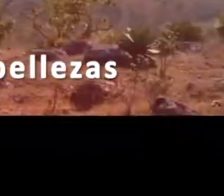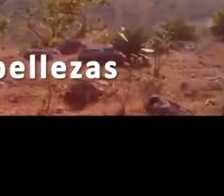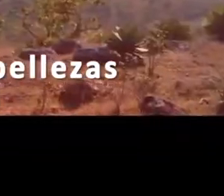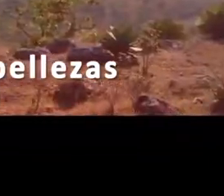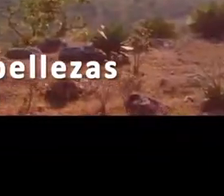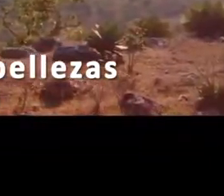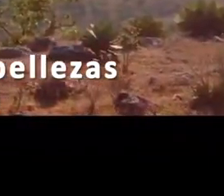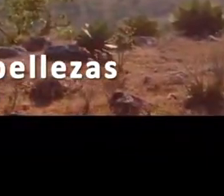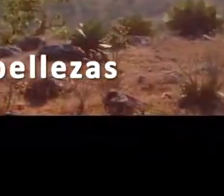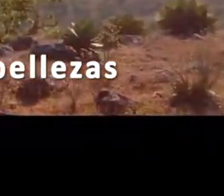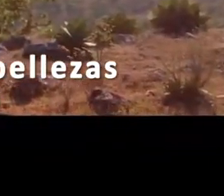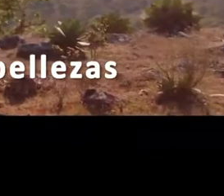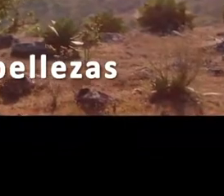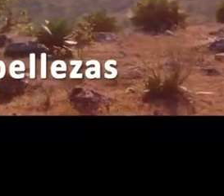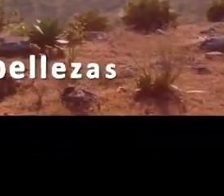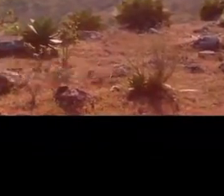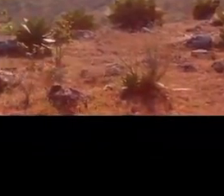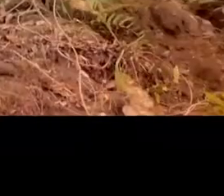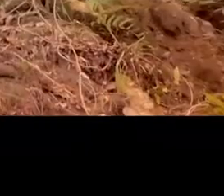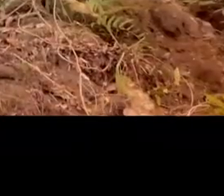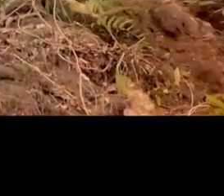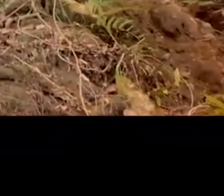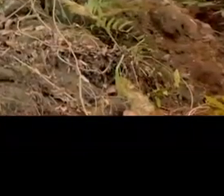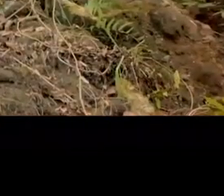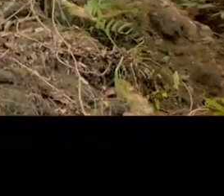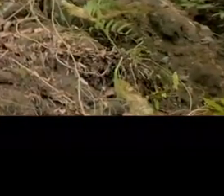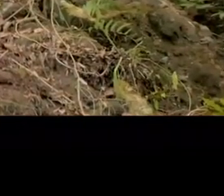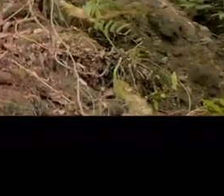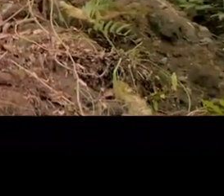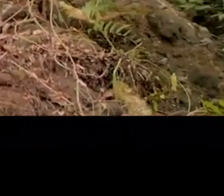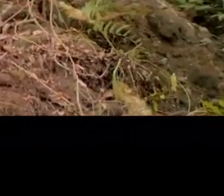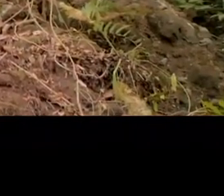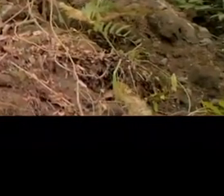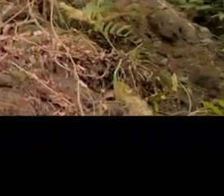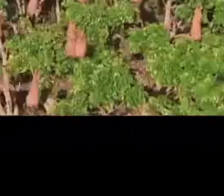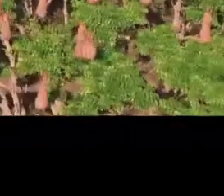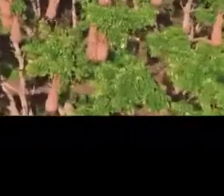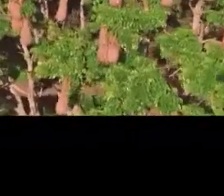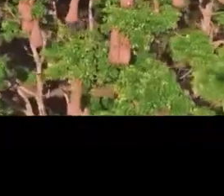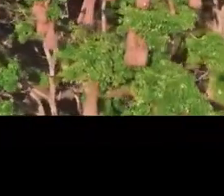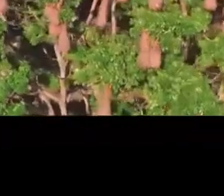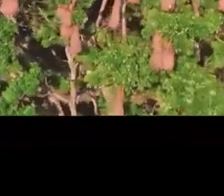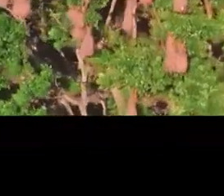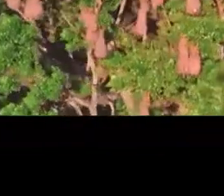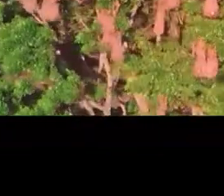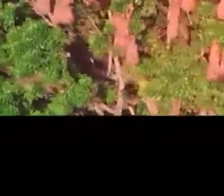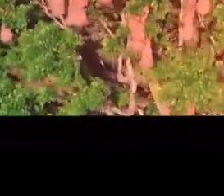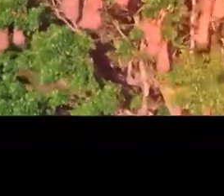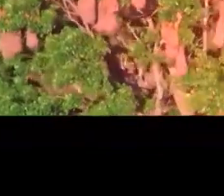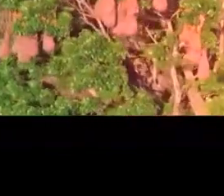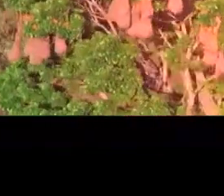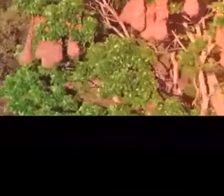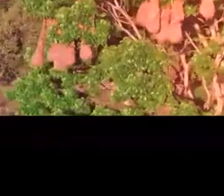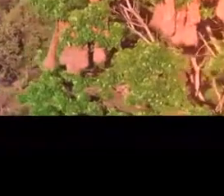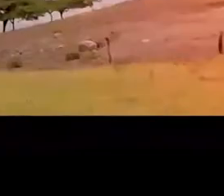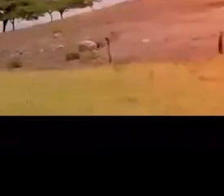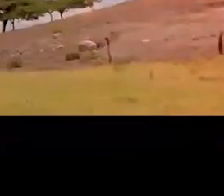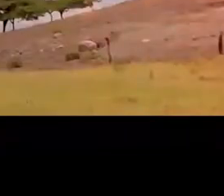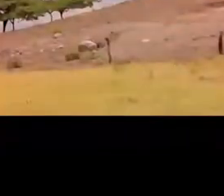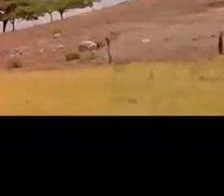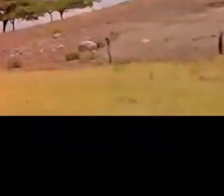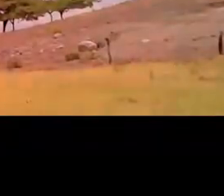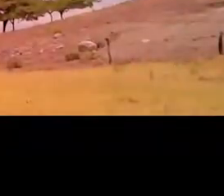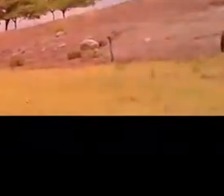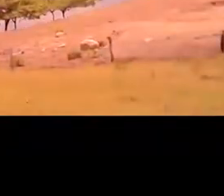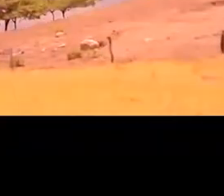descubrir. También su imponente Sierra de Amerrique ofrece espacios para el senderismo y la observación de una nutrida